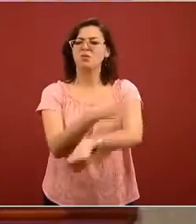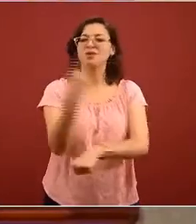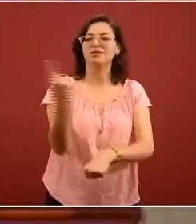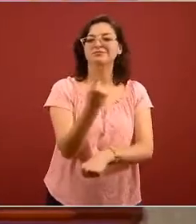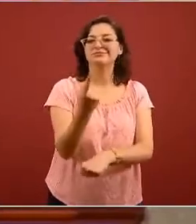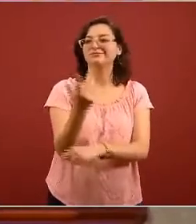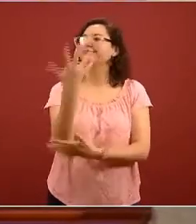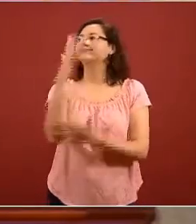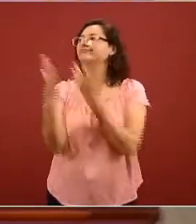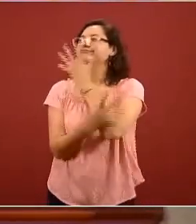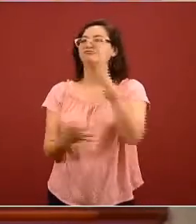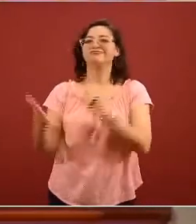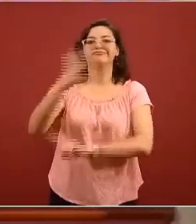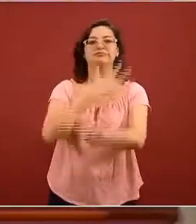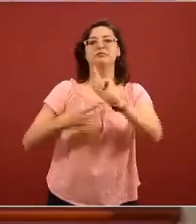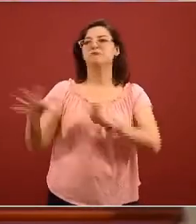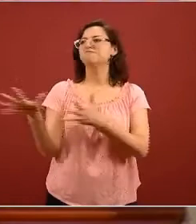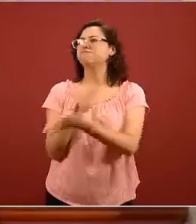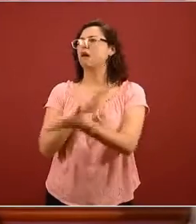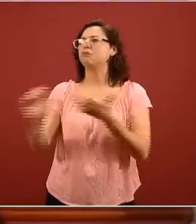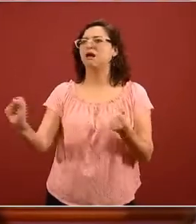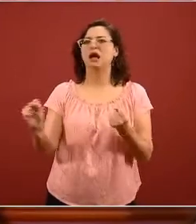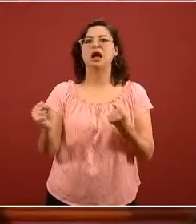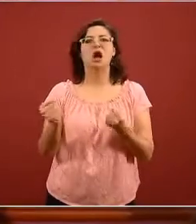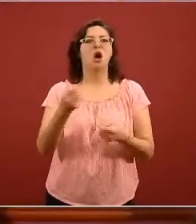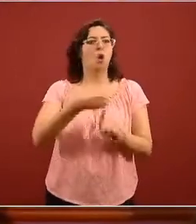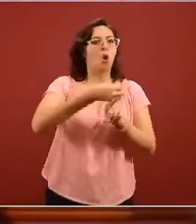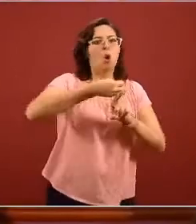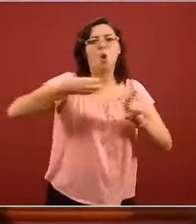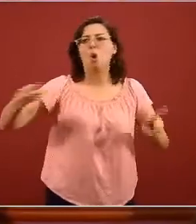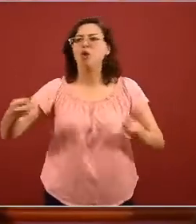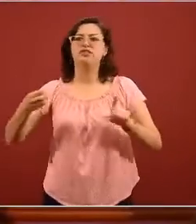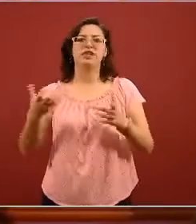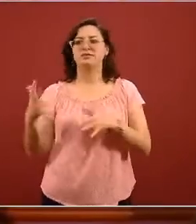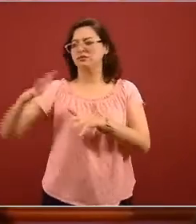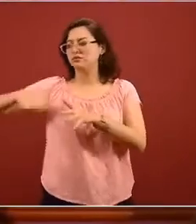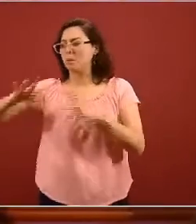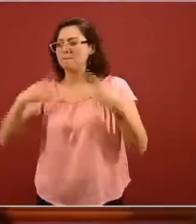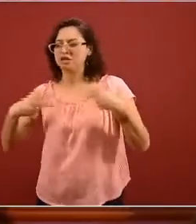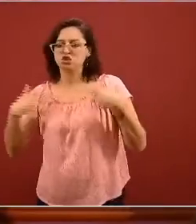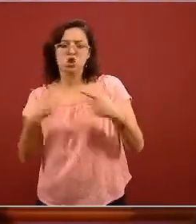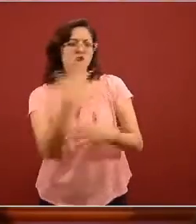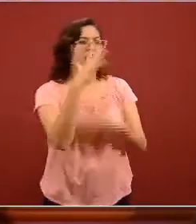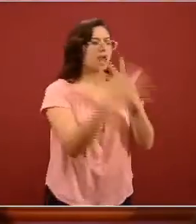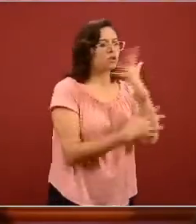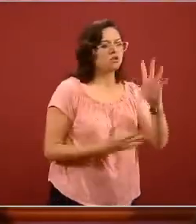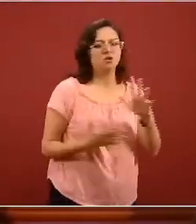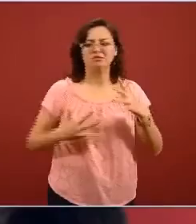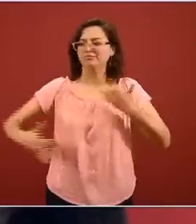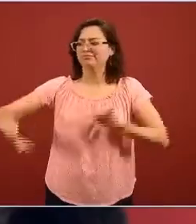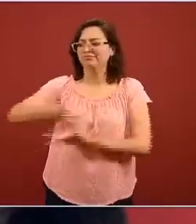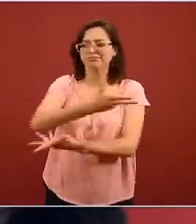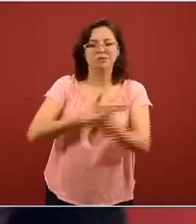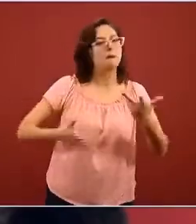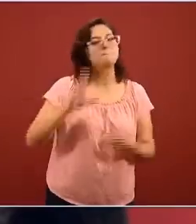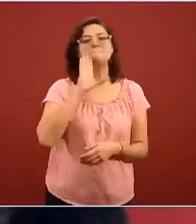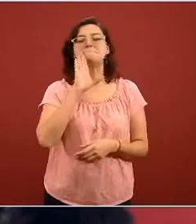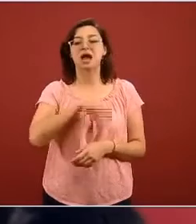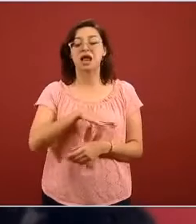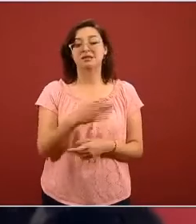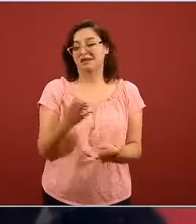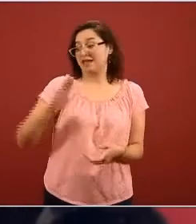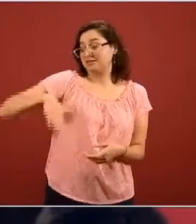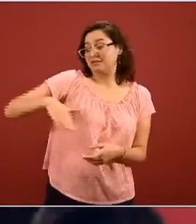desorganización del orden socioecológico que está reiterativamente ahorita el doctor López-Gatell nos